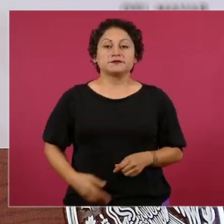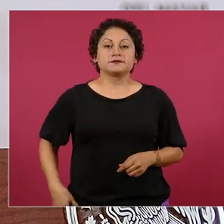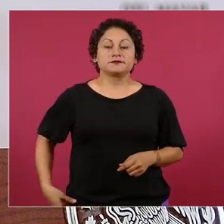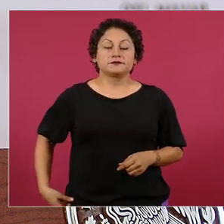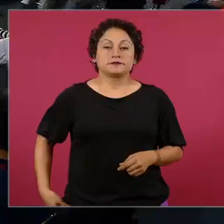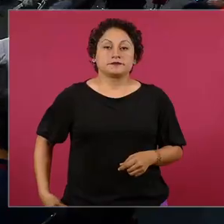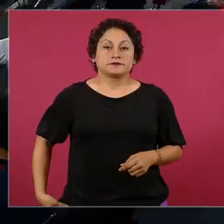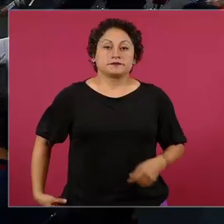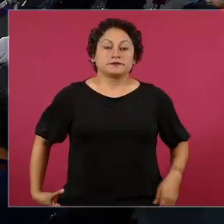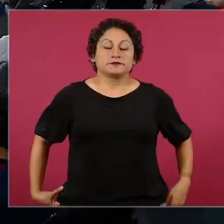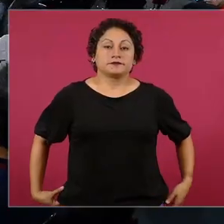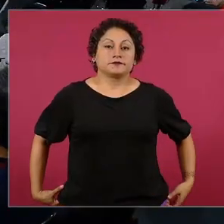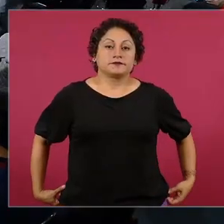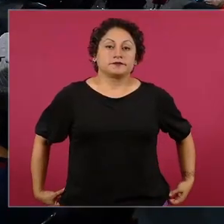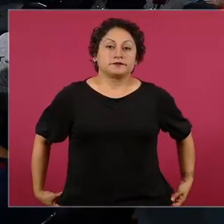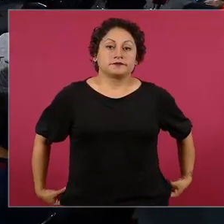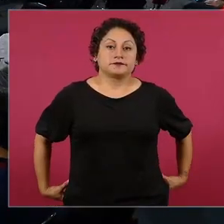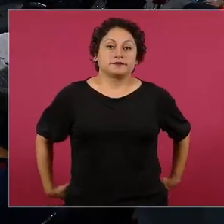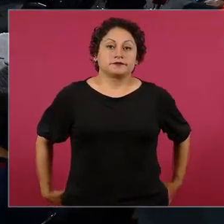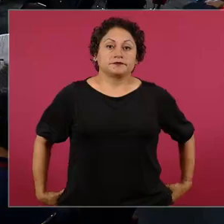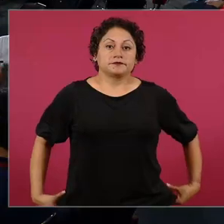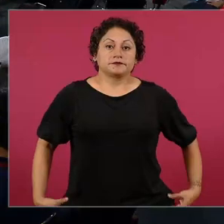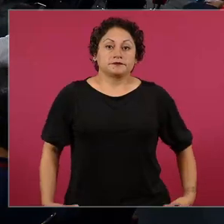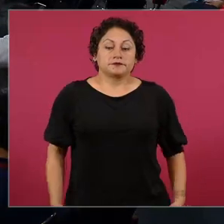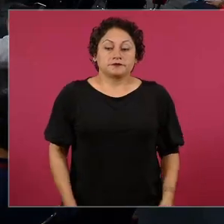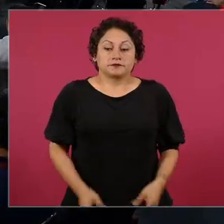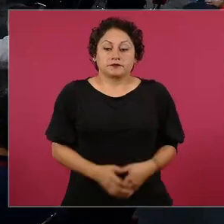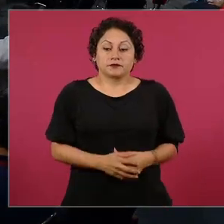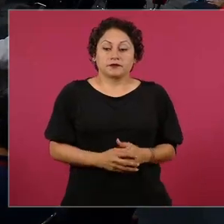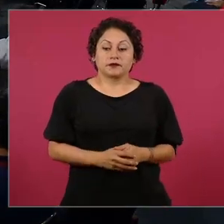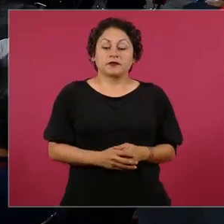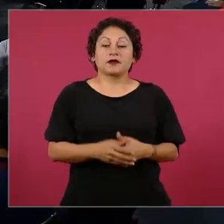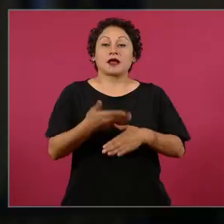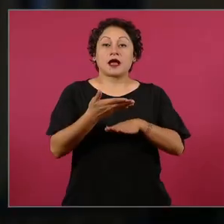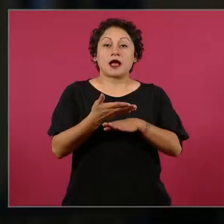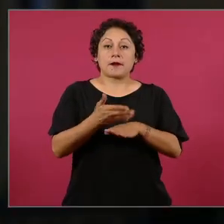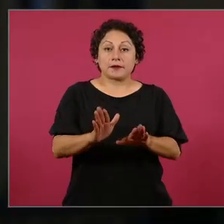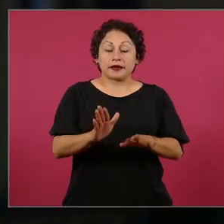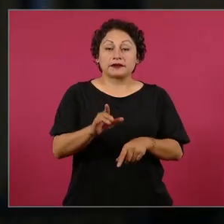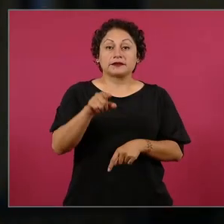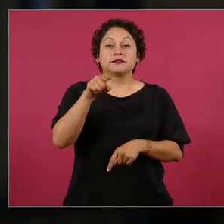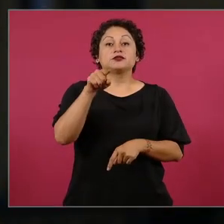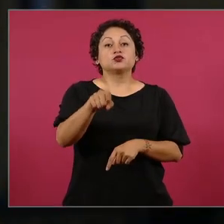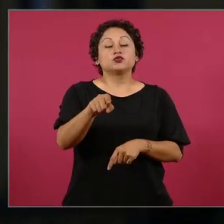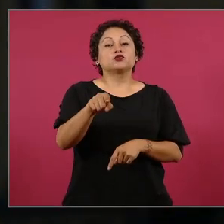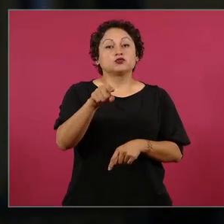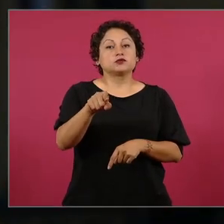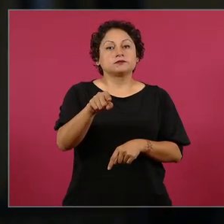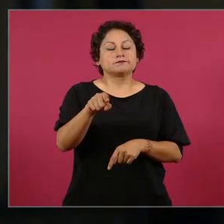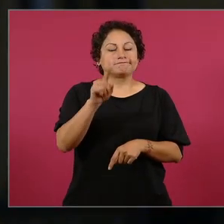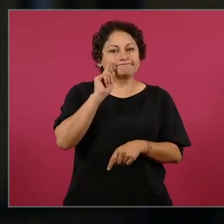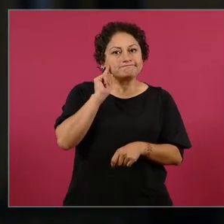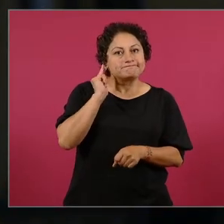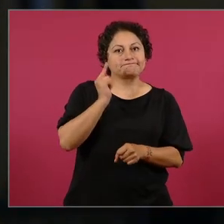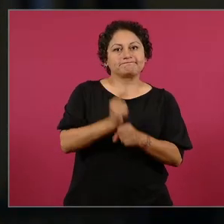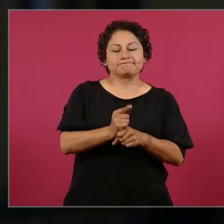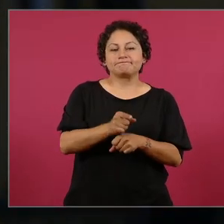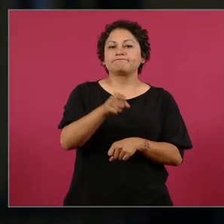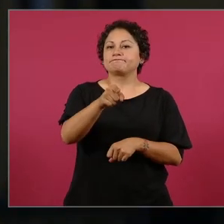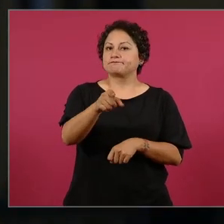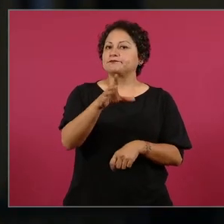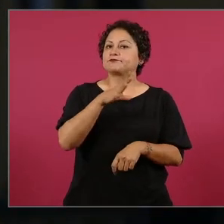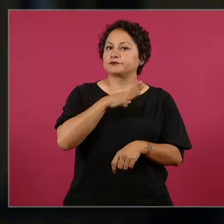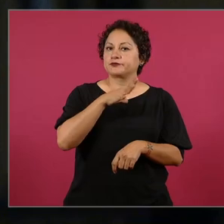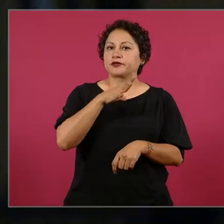dimensión social, no